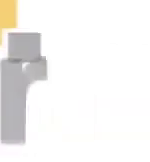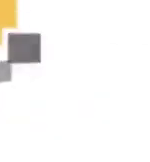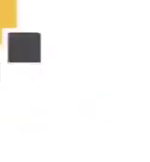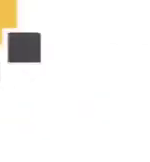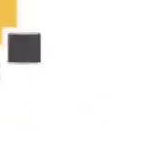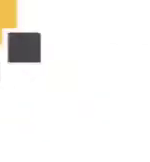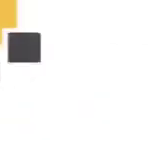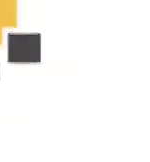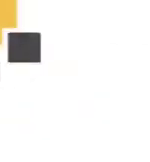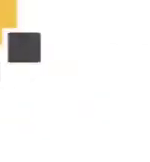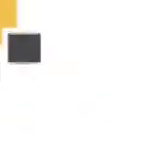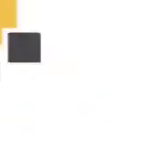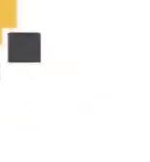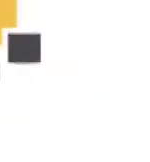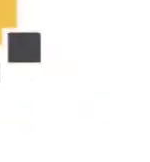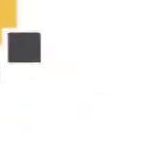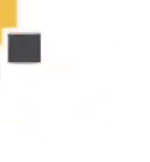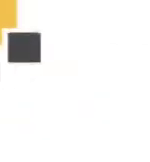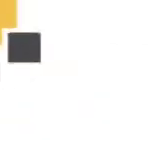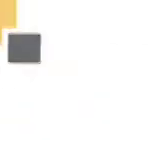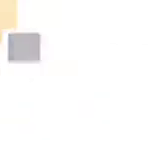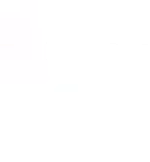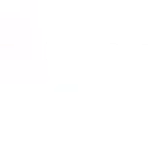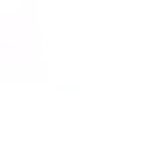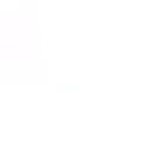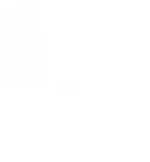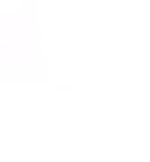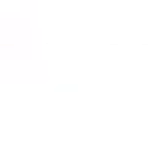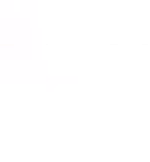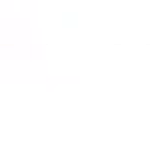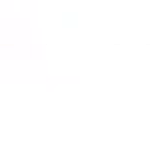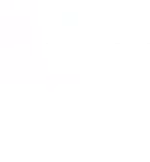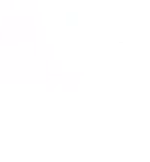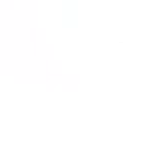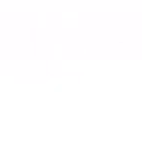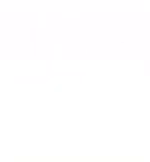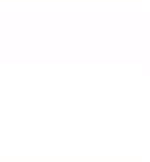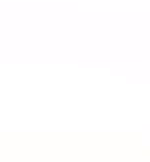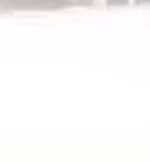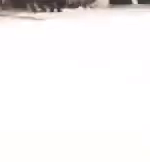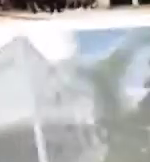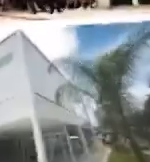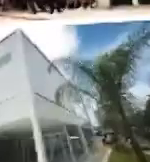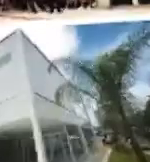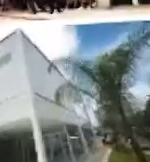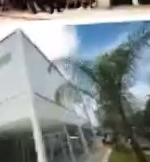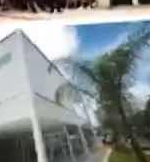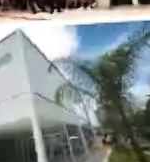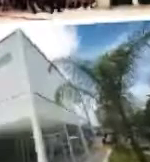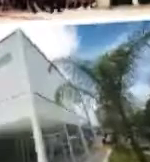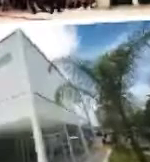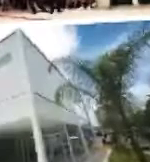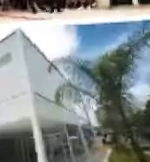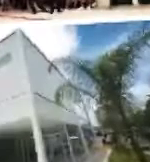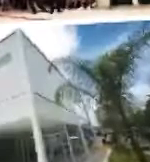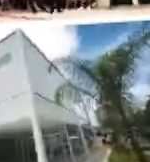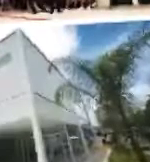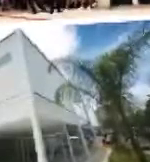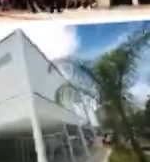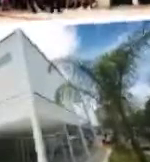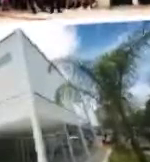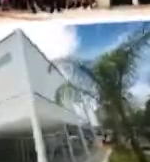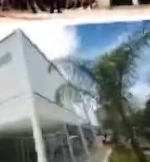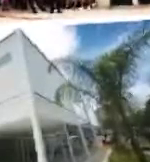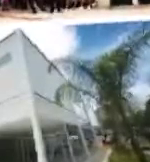Anda Miranda, que suenen los tambores del progreso, anda Miranda, aquí no hay tiempo para